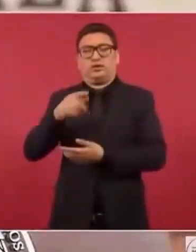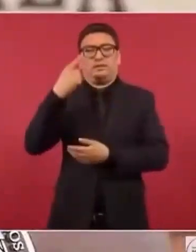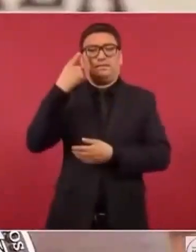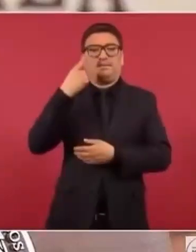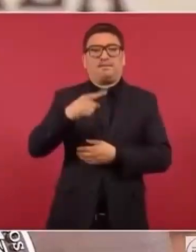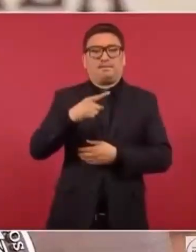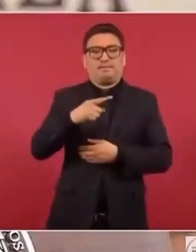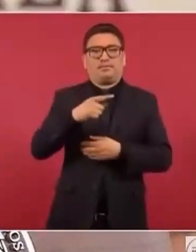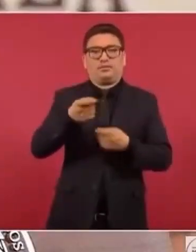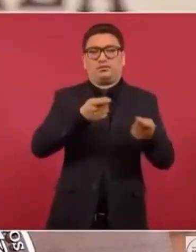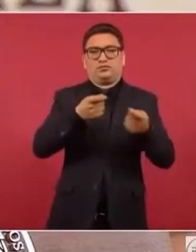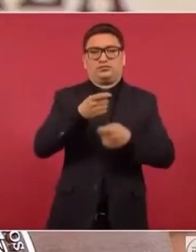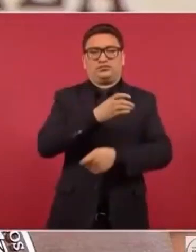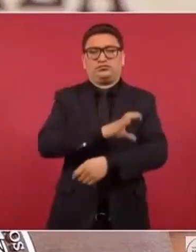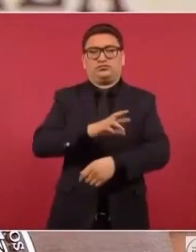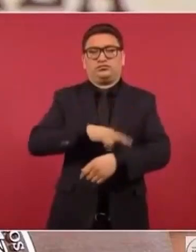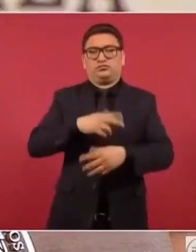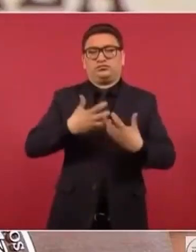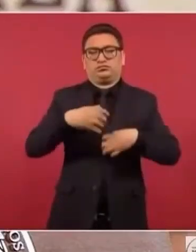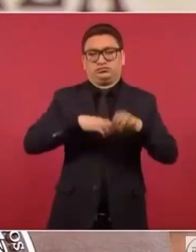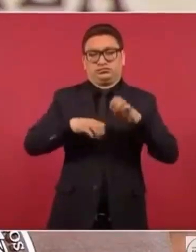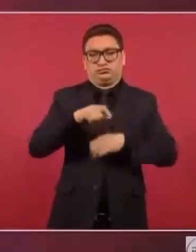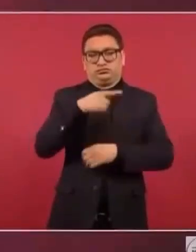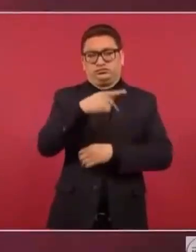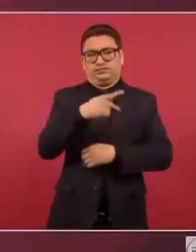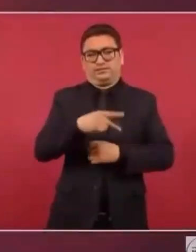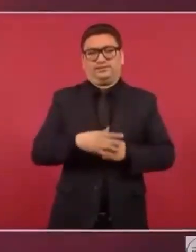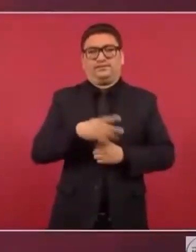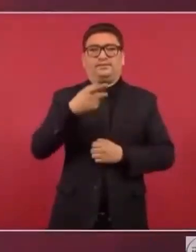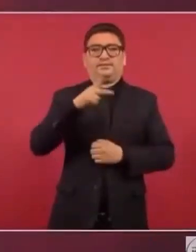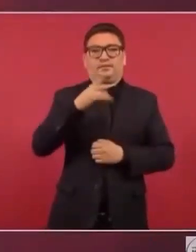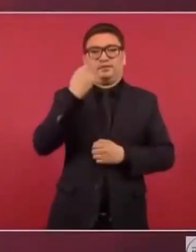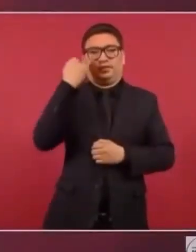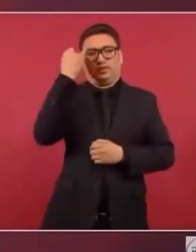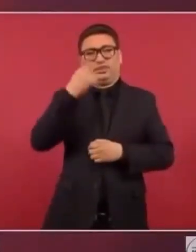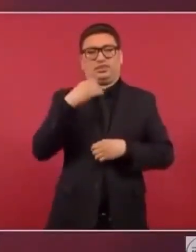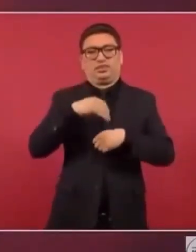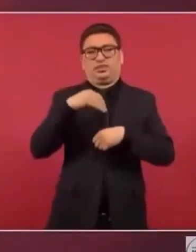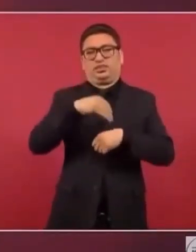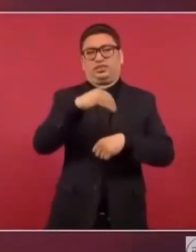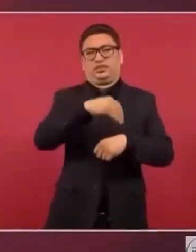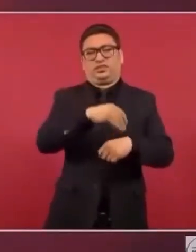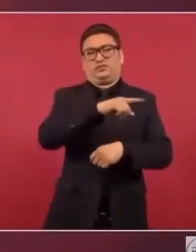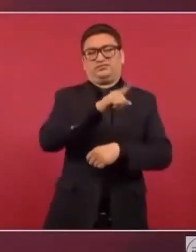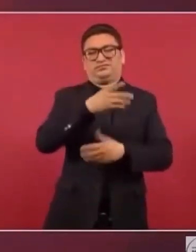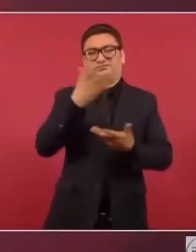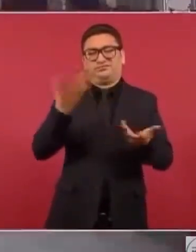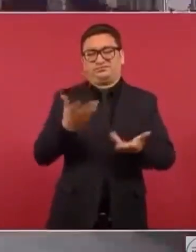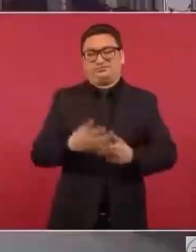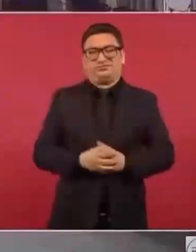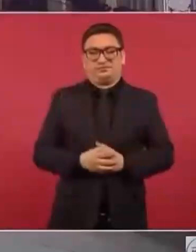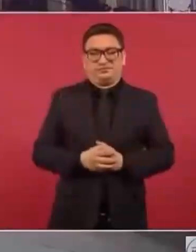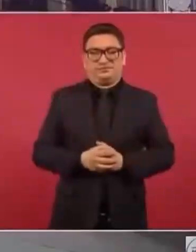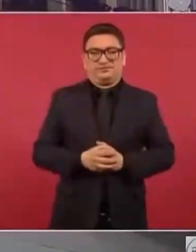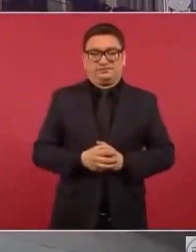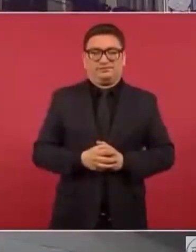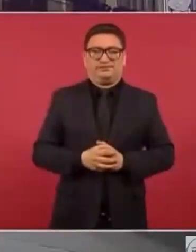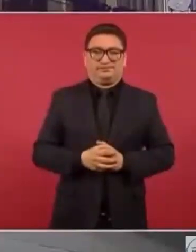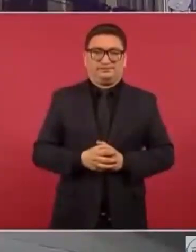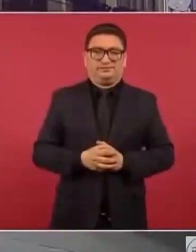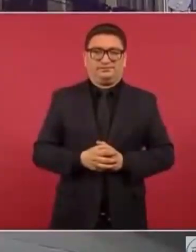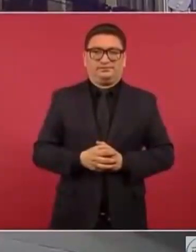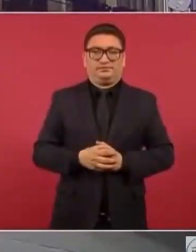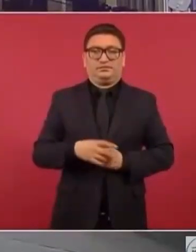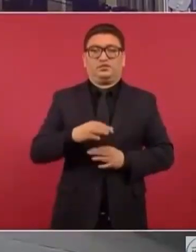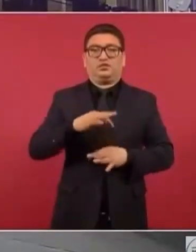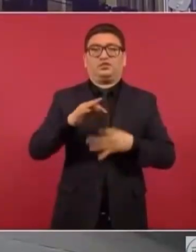por logística de la empresa. Pero pues ya sabemos cómo se las gastan, ya no saben qué inventar y todo es